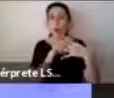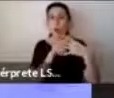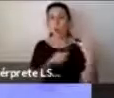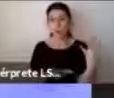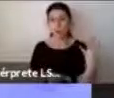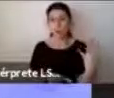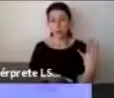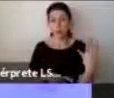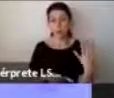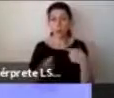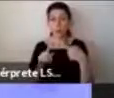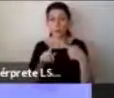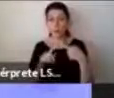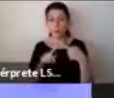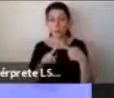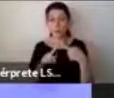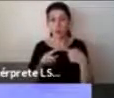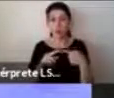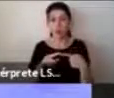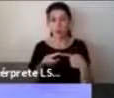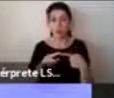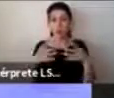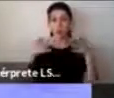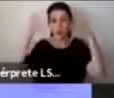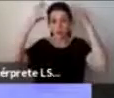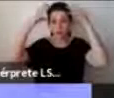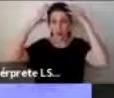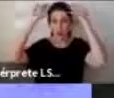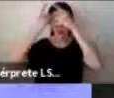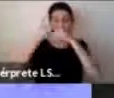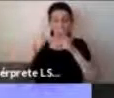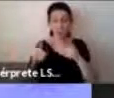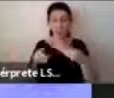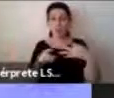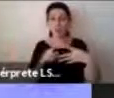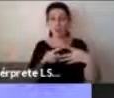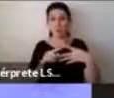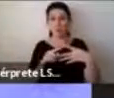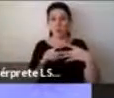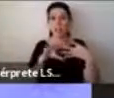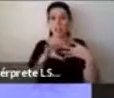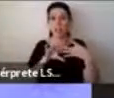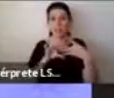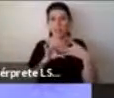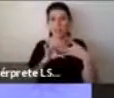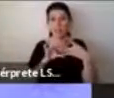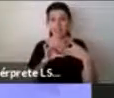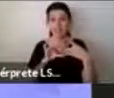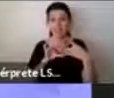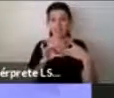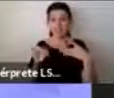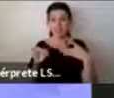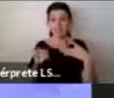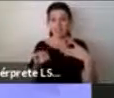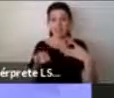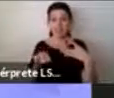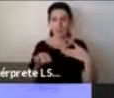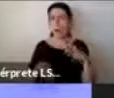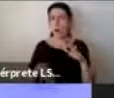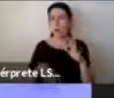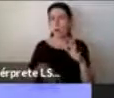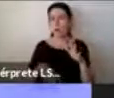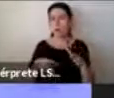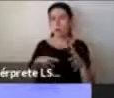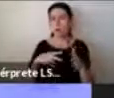neurodiversidad y los otros tres que tienen que ver con los trastornos que son más conocidos o más comunes por